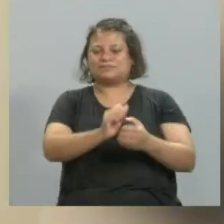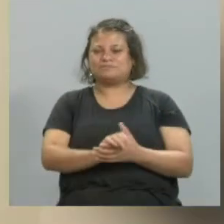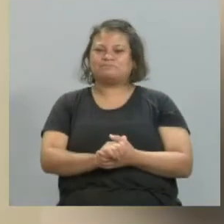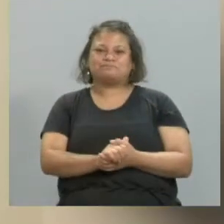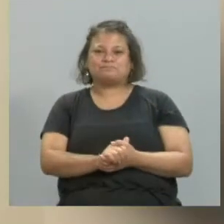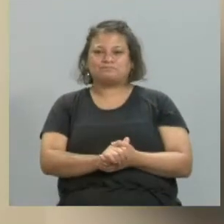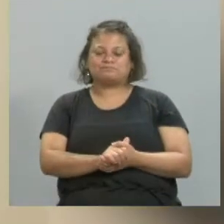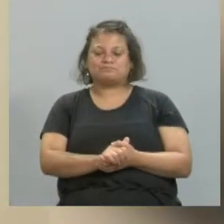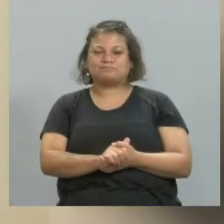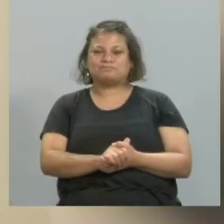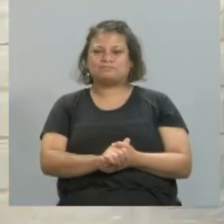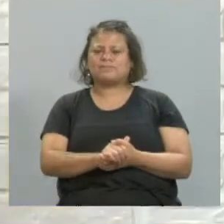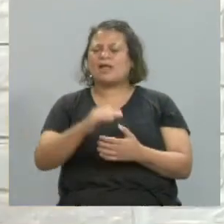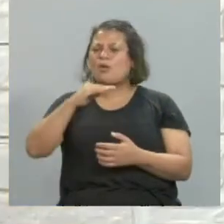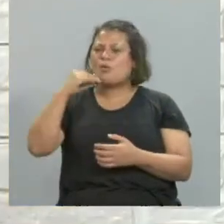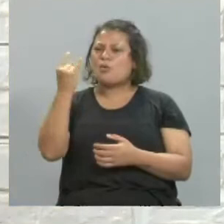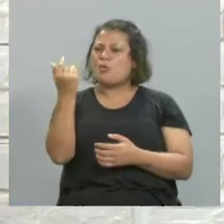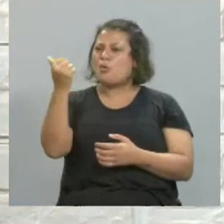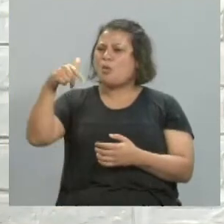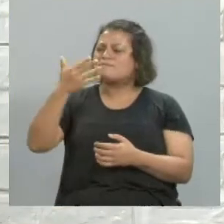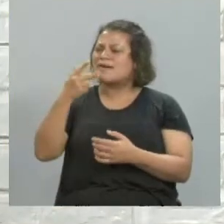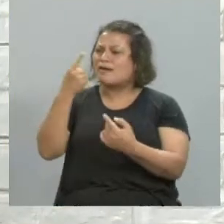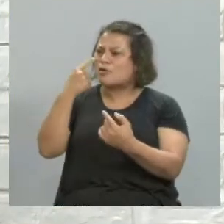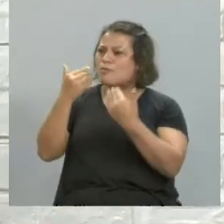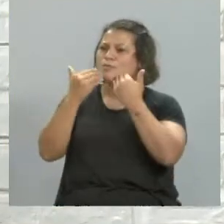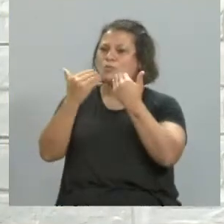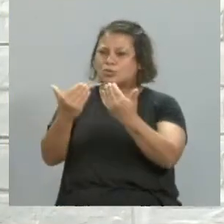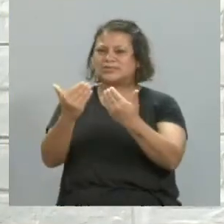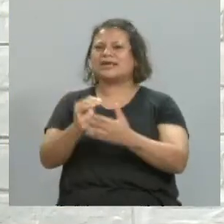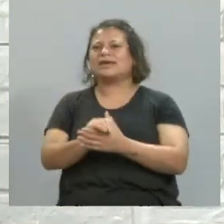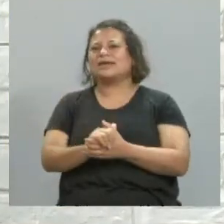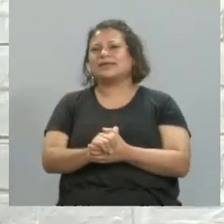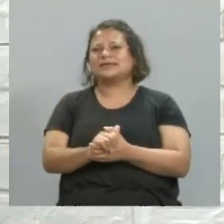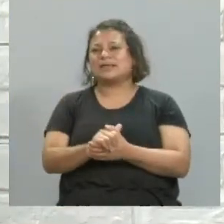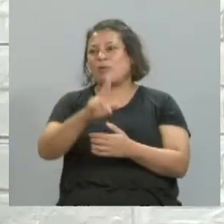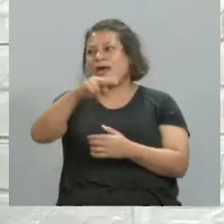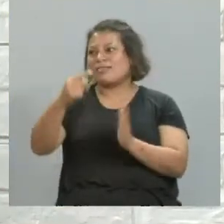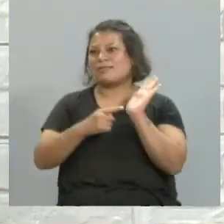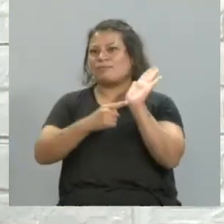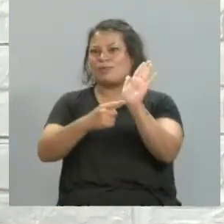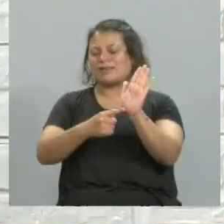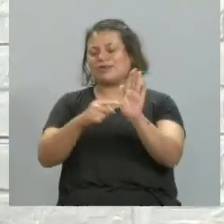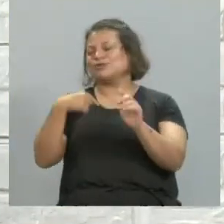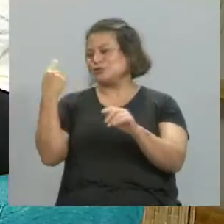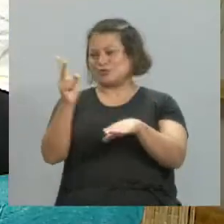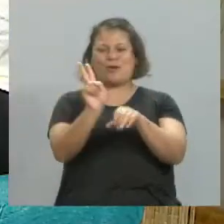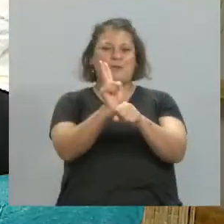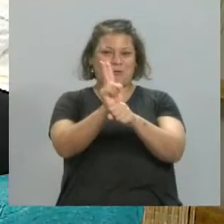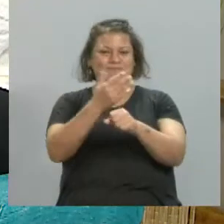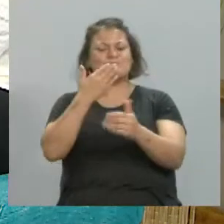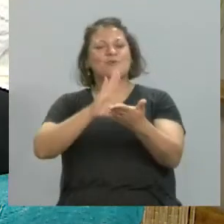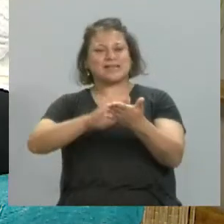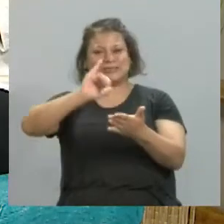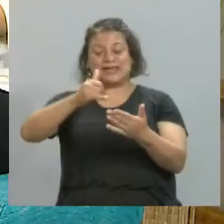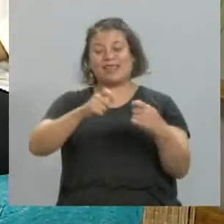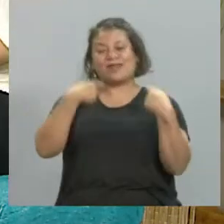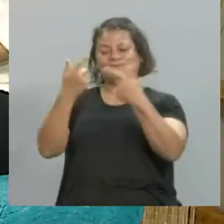Buenísimo. Juan, nos encantó conocerte, muchísimas gracias por prestarnos tu arte, lo vamos a cuidar. Lo vamos a cuidar y no sé si